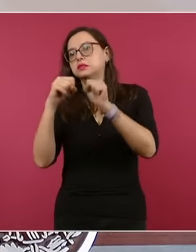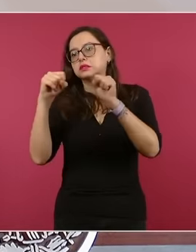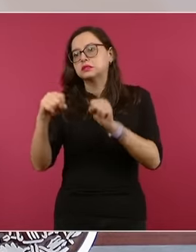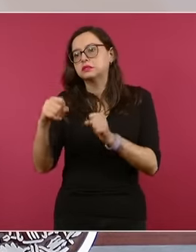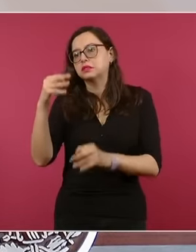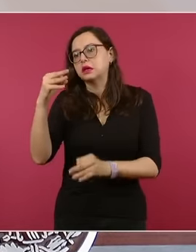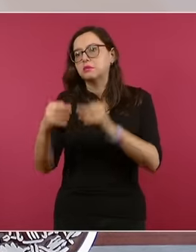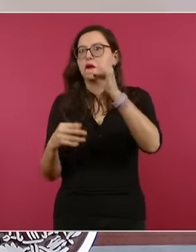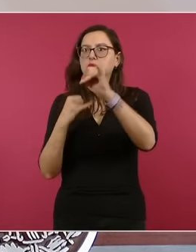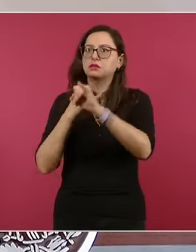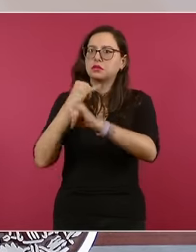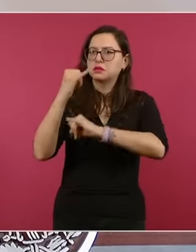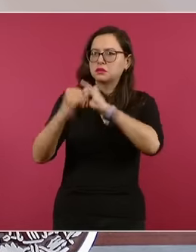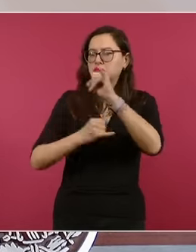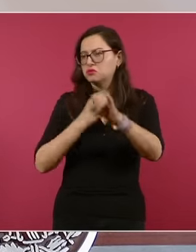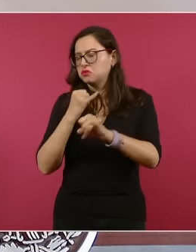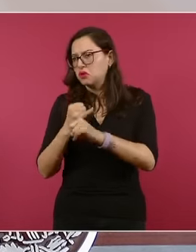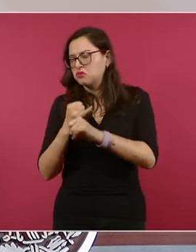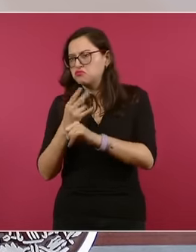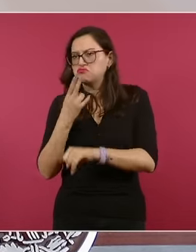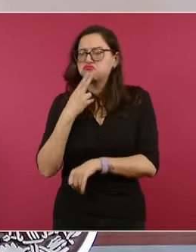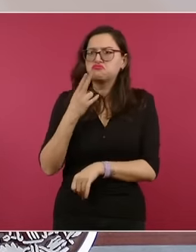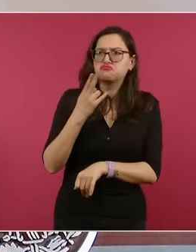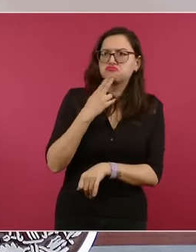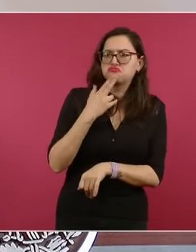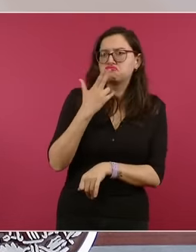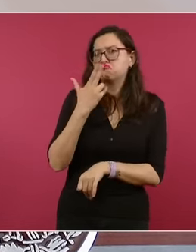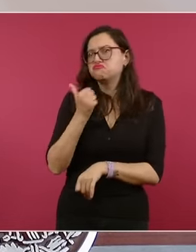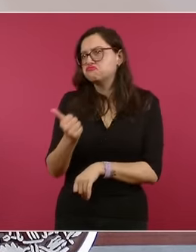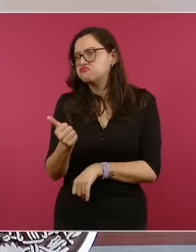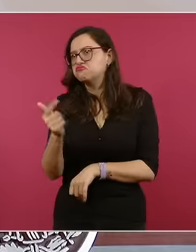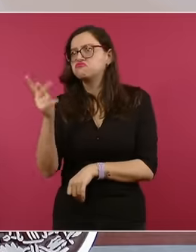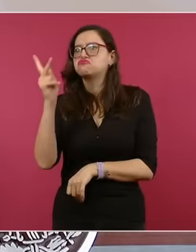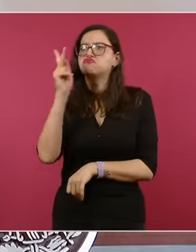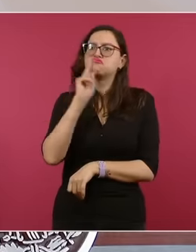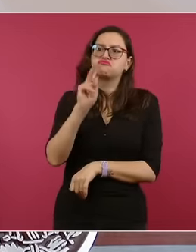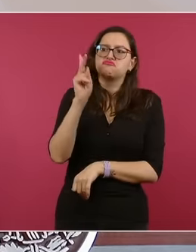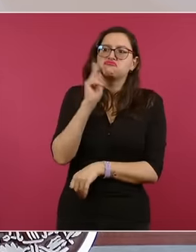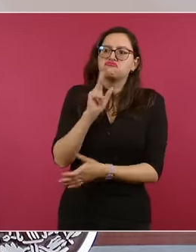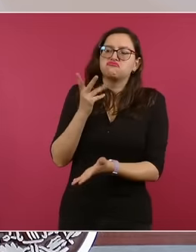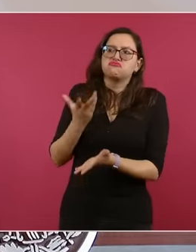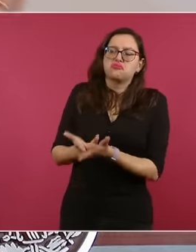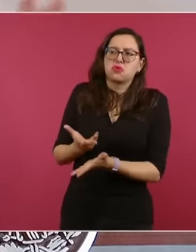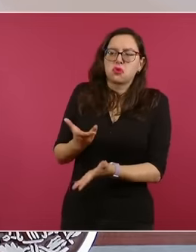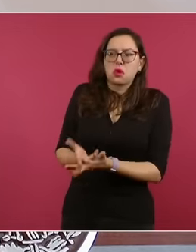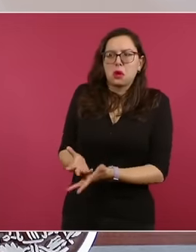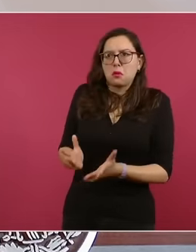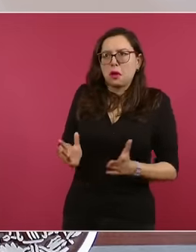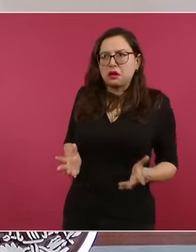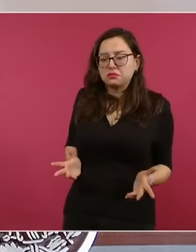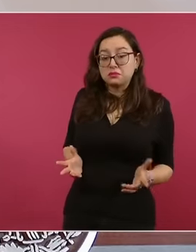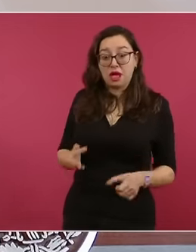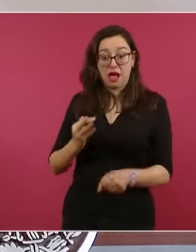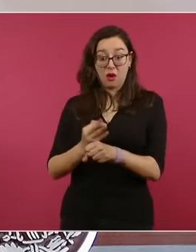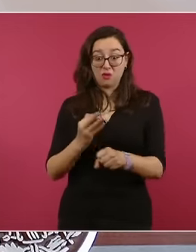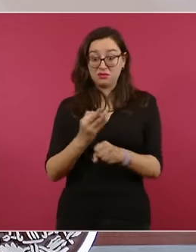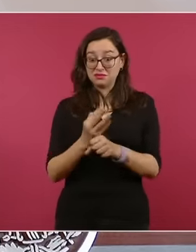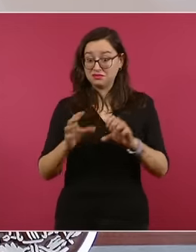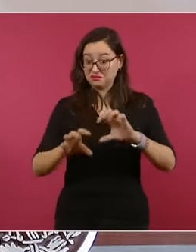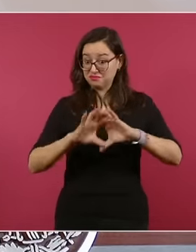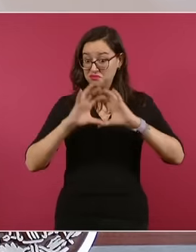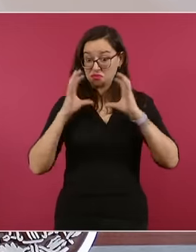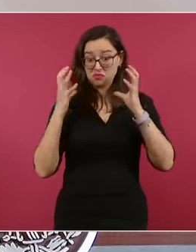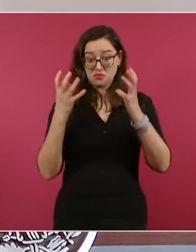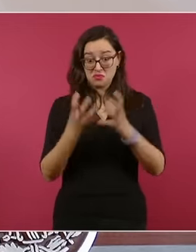de suma debilidad en el mundo multilateral y en las relaciones internacionales. Vemos violaciones por todo el mundo